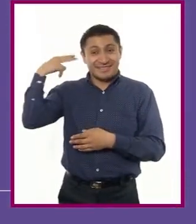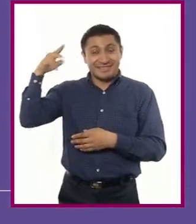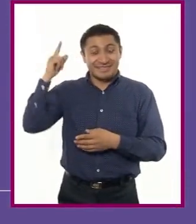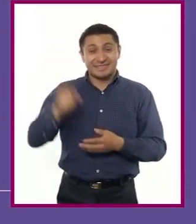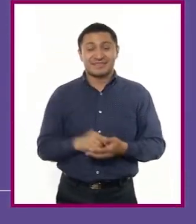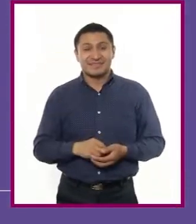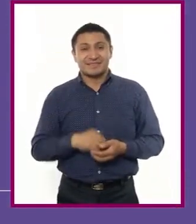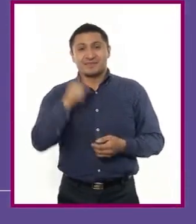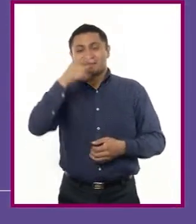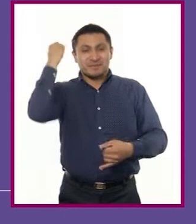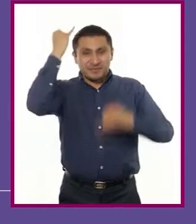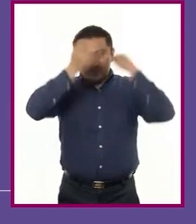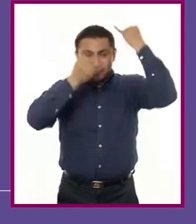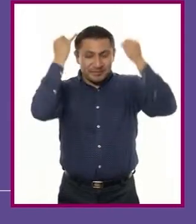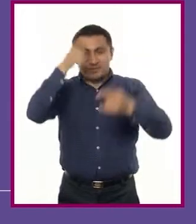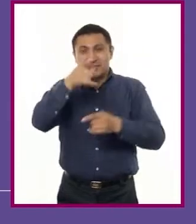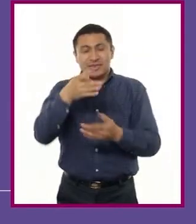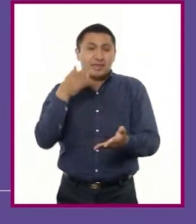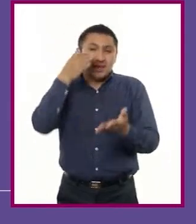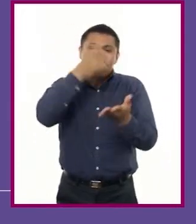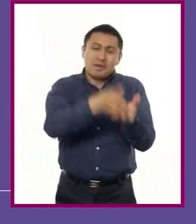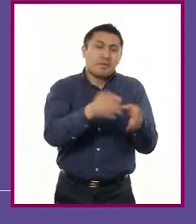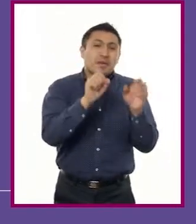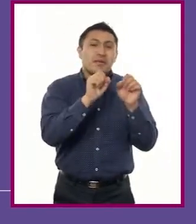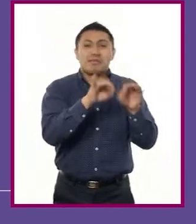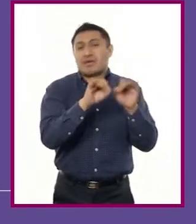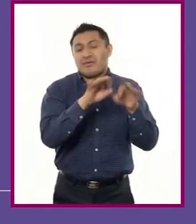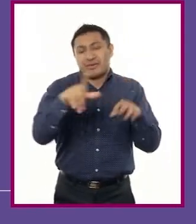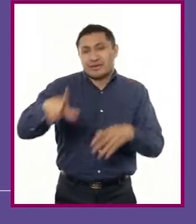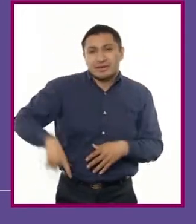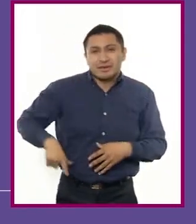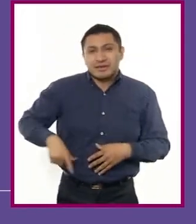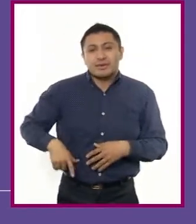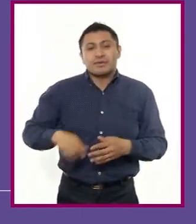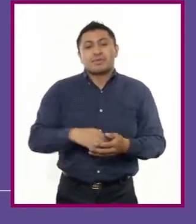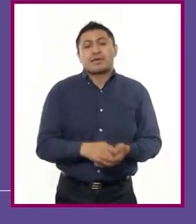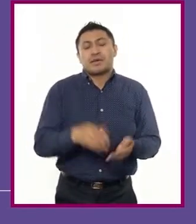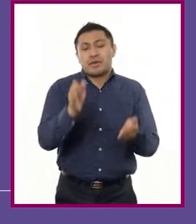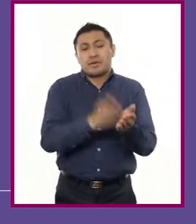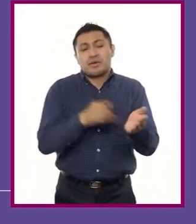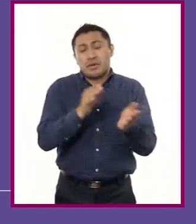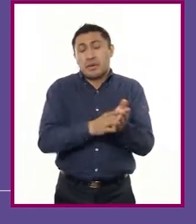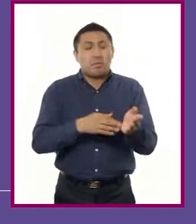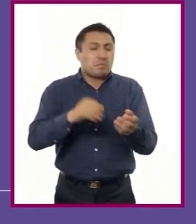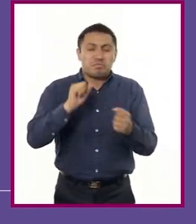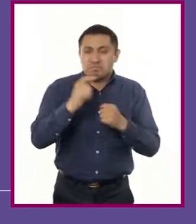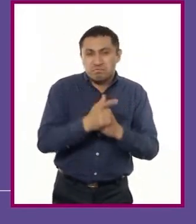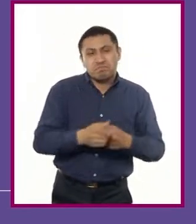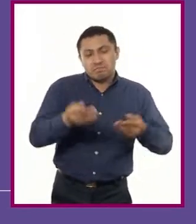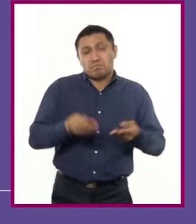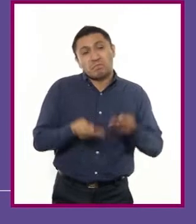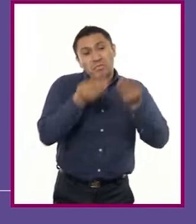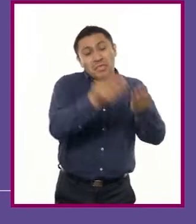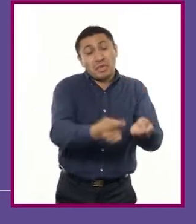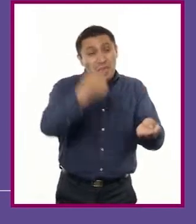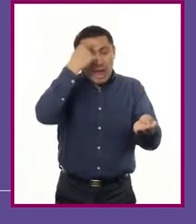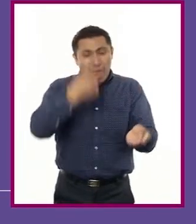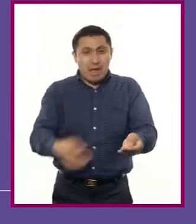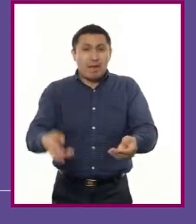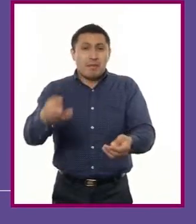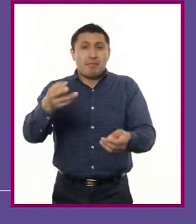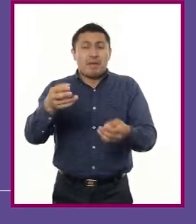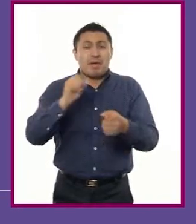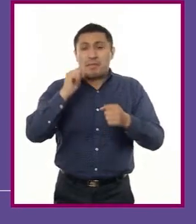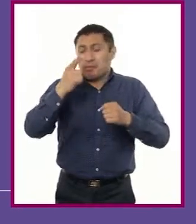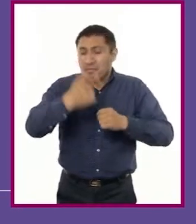Imagina que te diriges a cierta dependencia gubernamental, a dejar documentos personales para realizar un trámite importante.